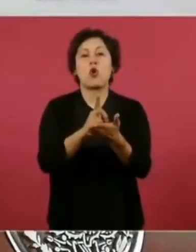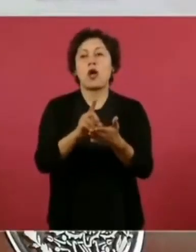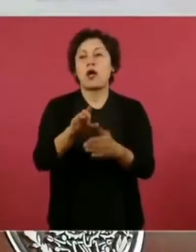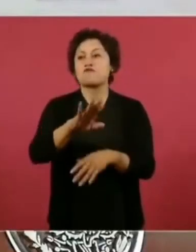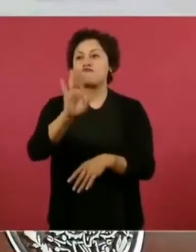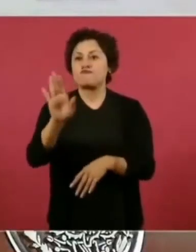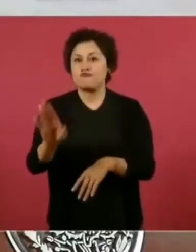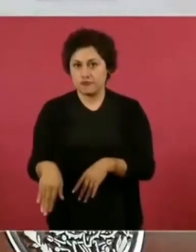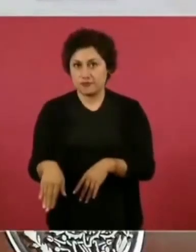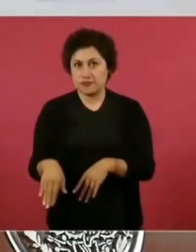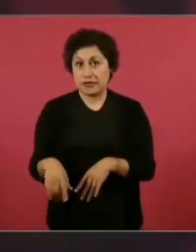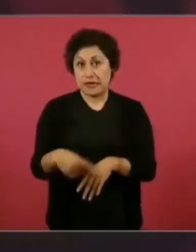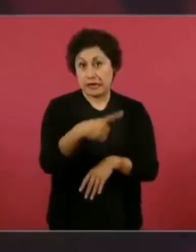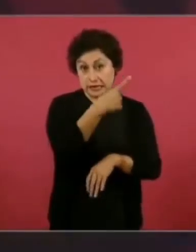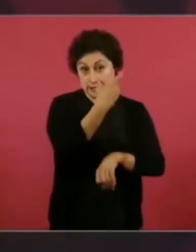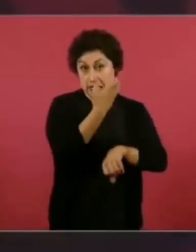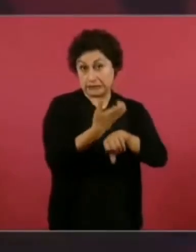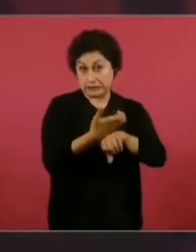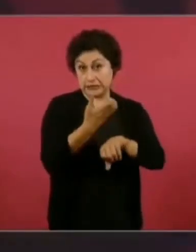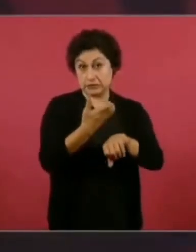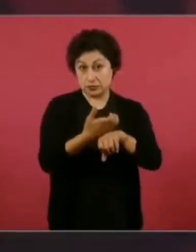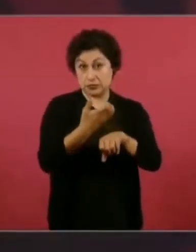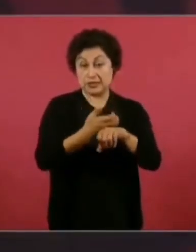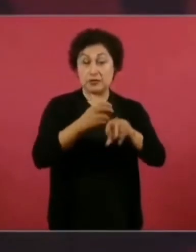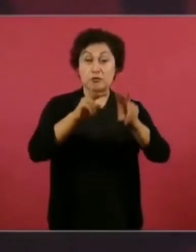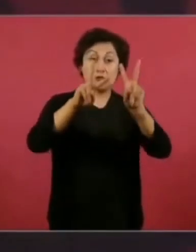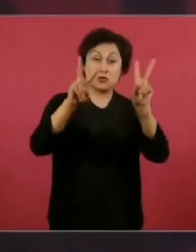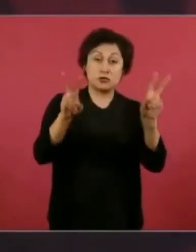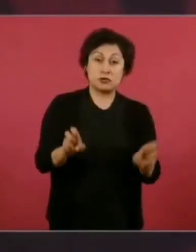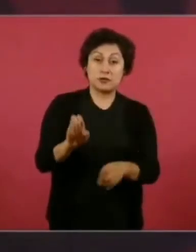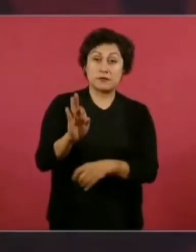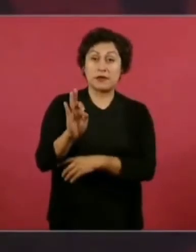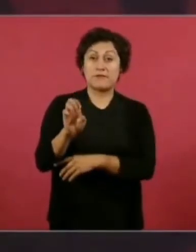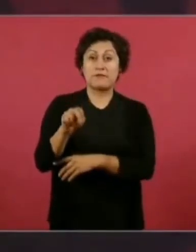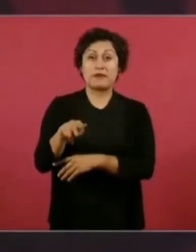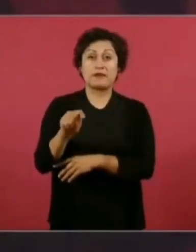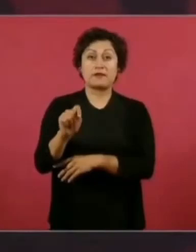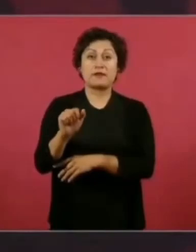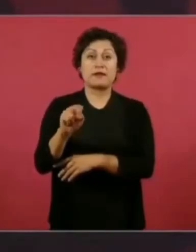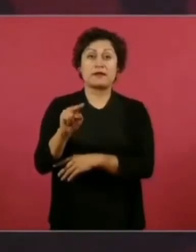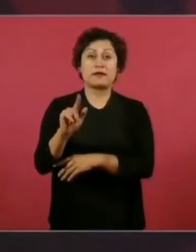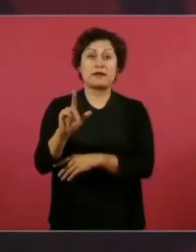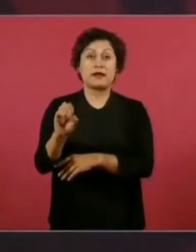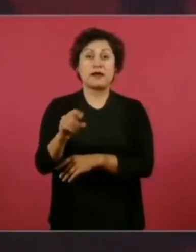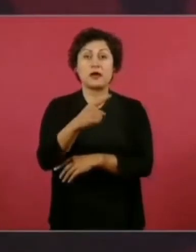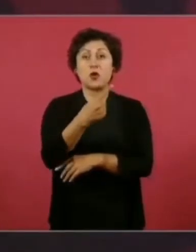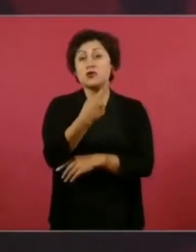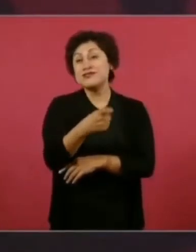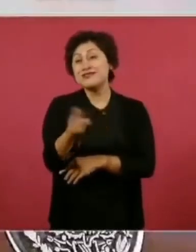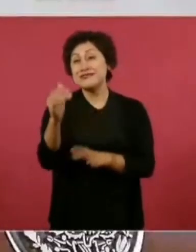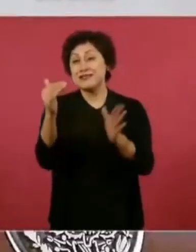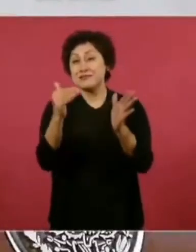nada más de fentanilo, 100 mil y la mayoría jóvenes.